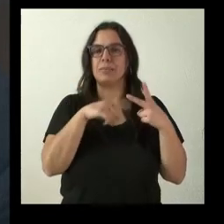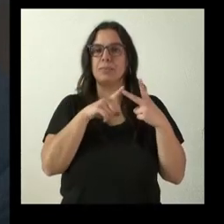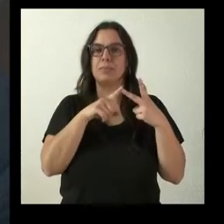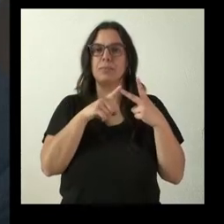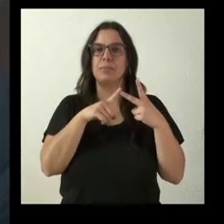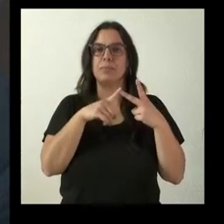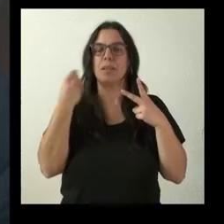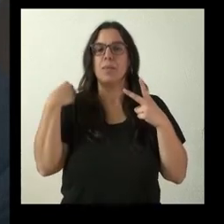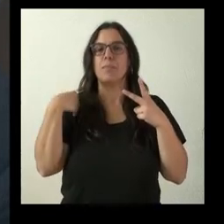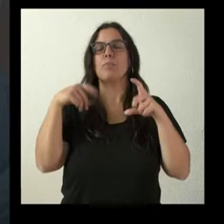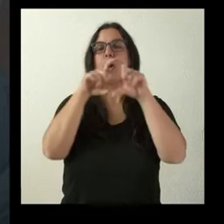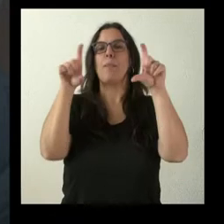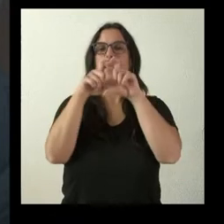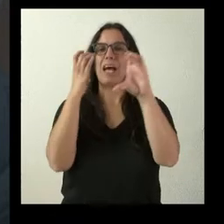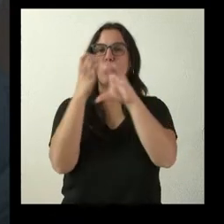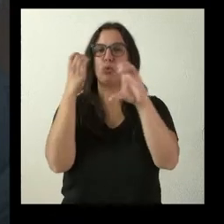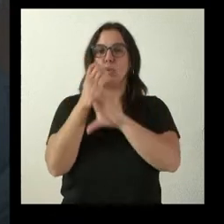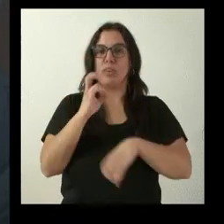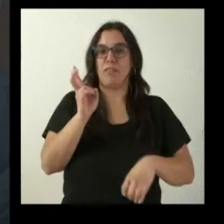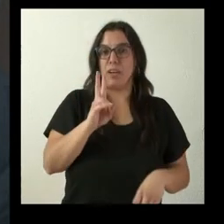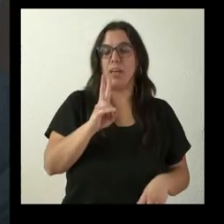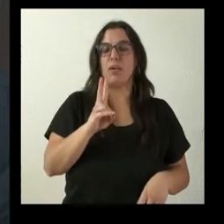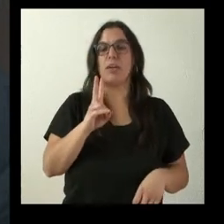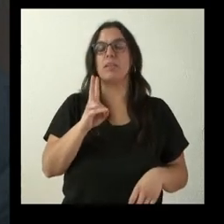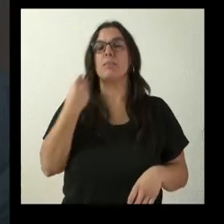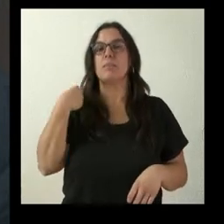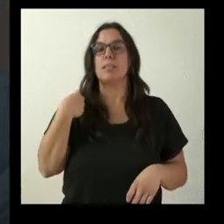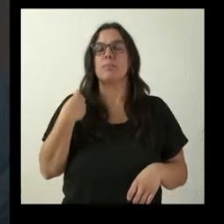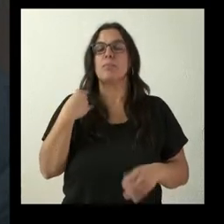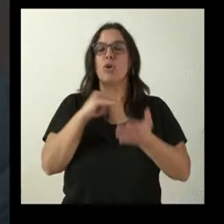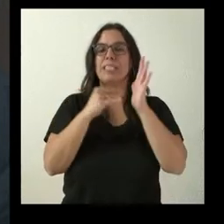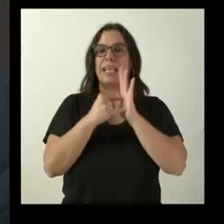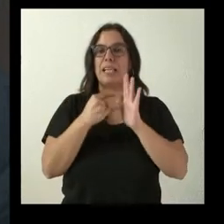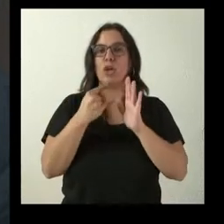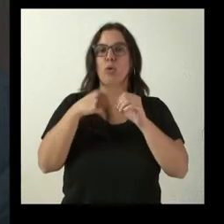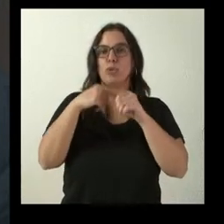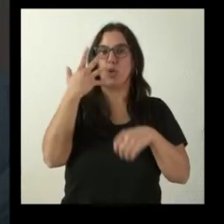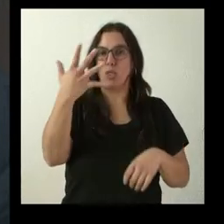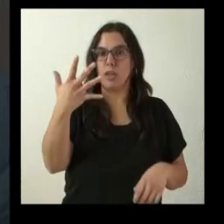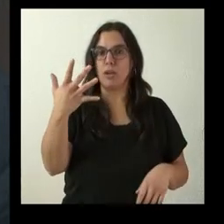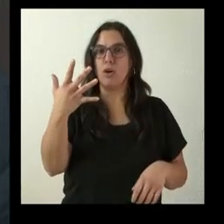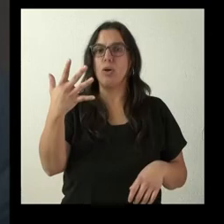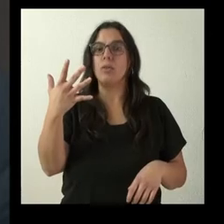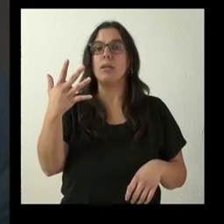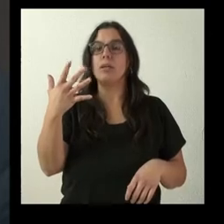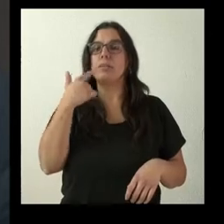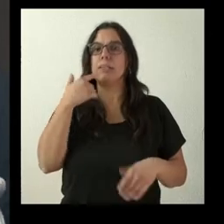cuestión sobre el switch mobility y la salida de varios puestos entre los que están cinco técnicos. ¿Cree que puede poner en cuestión la viabilidad del proyecto?